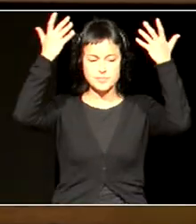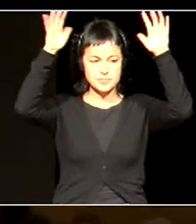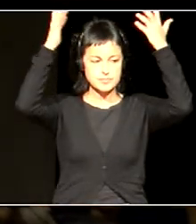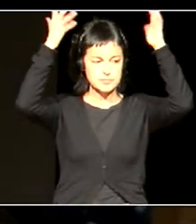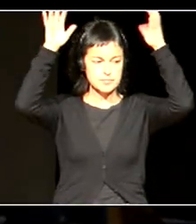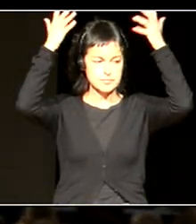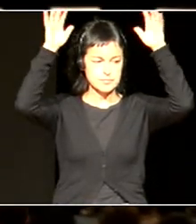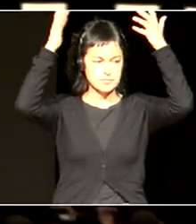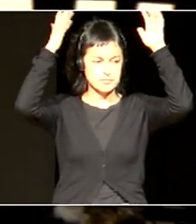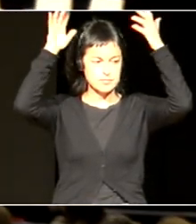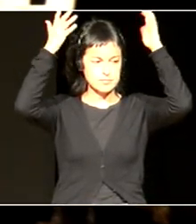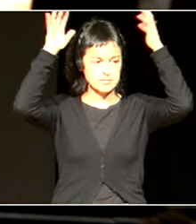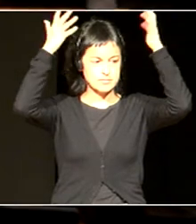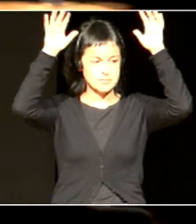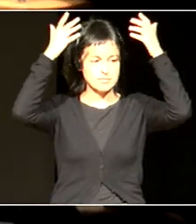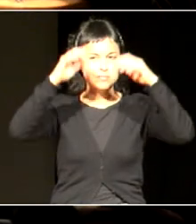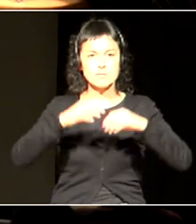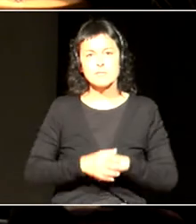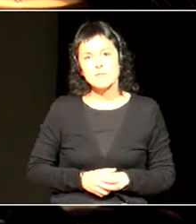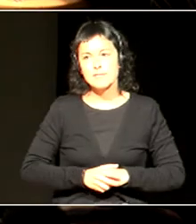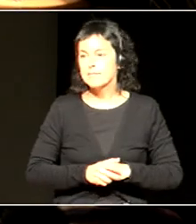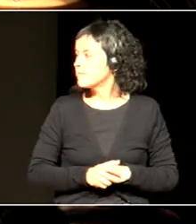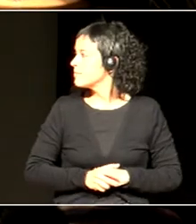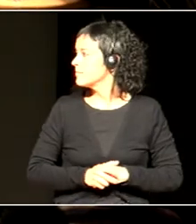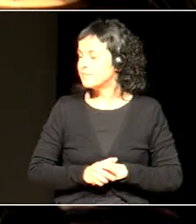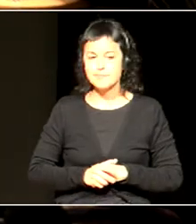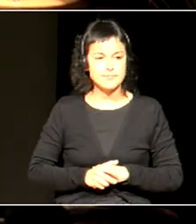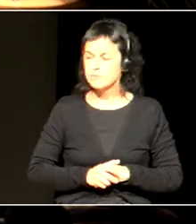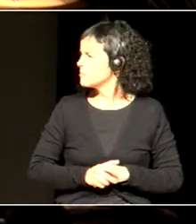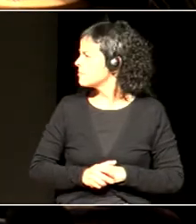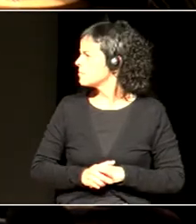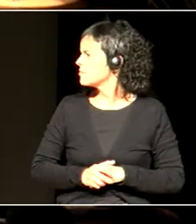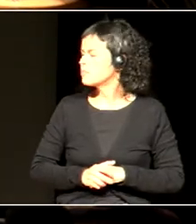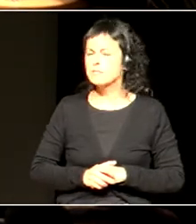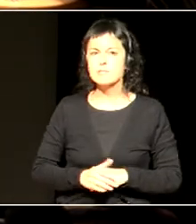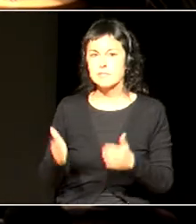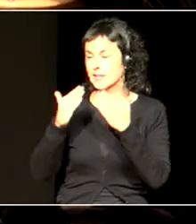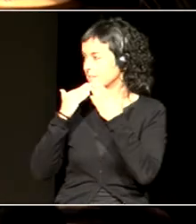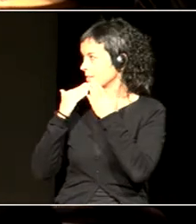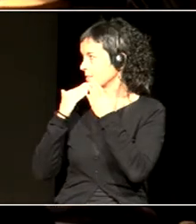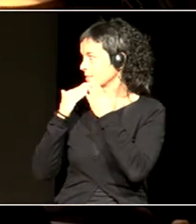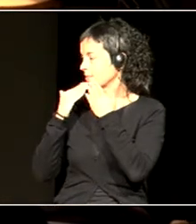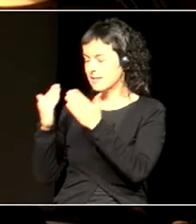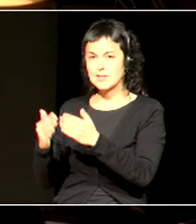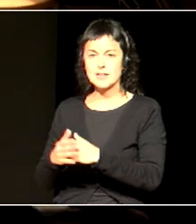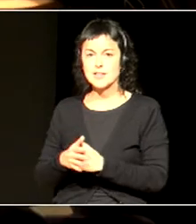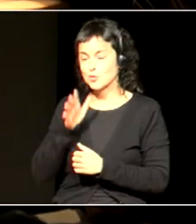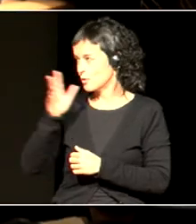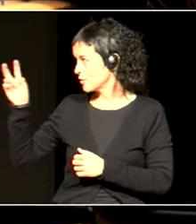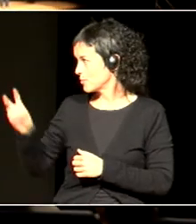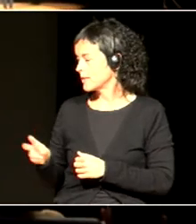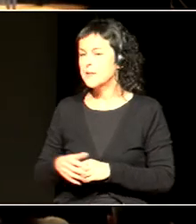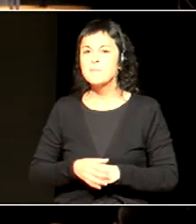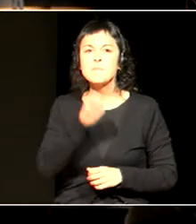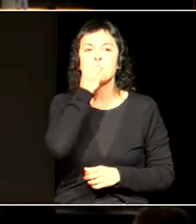Agradeceria eta gurera etortzeagatik Dira